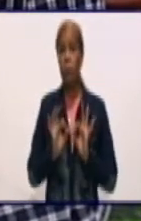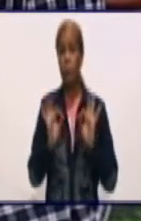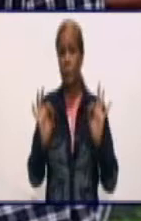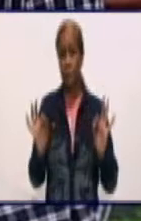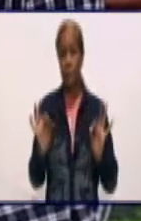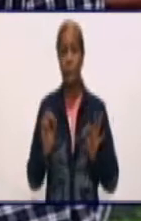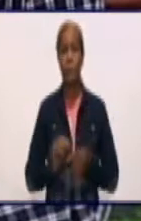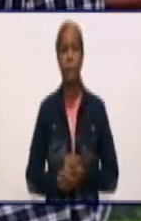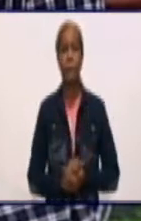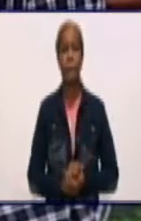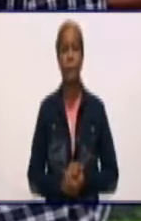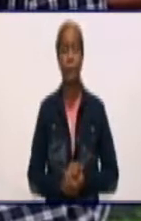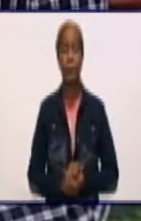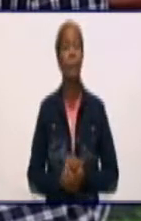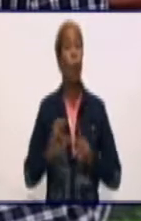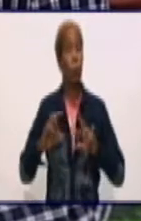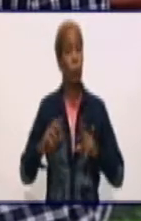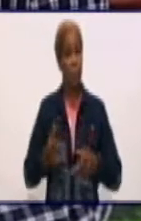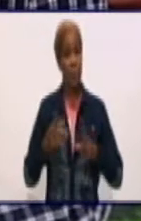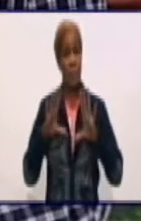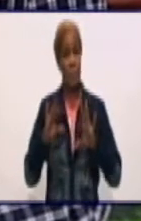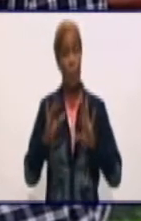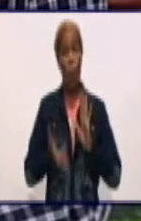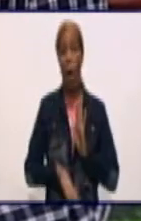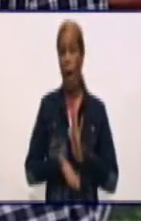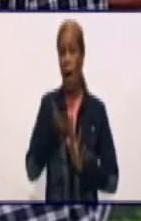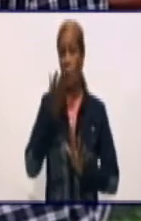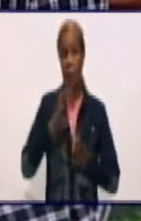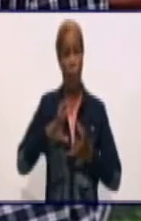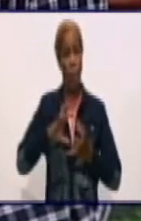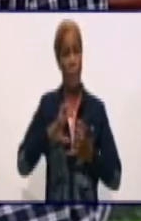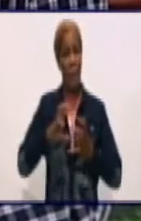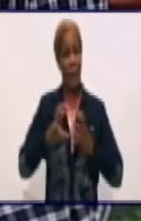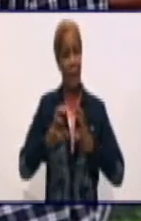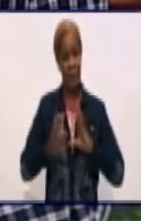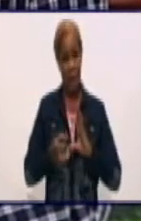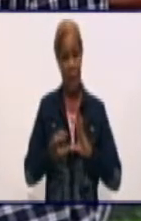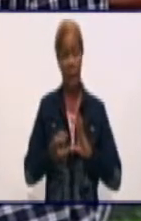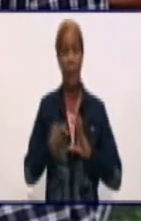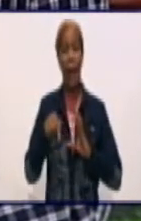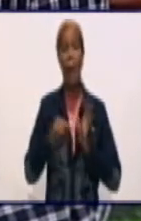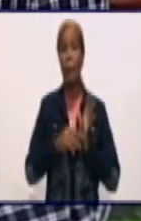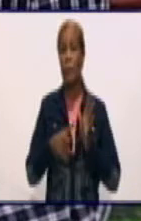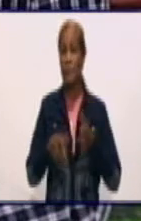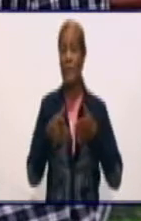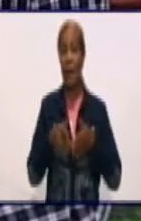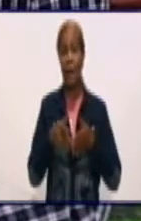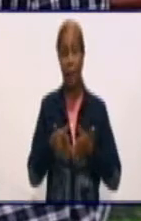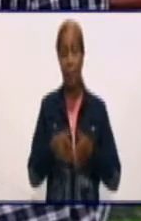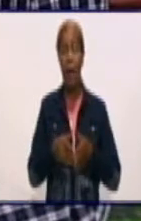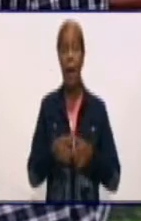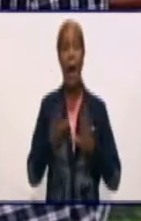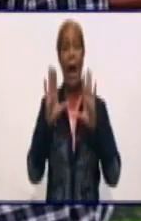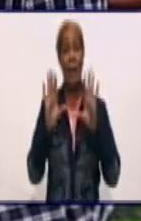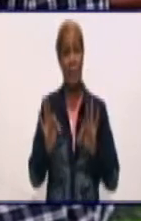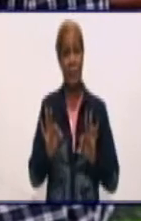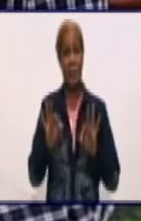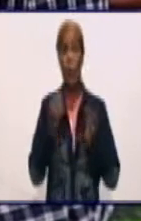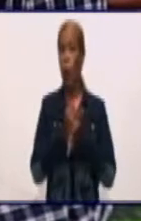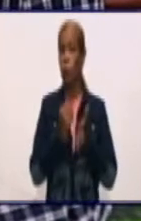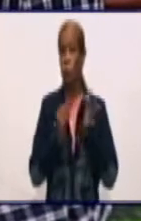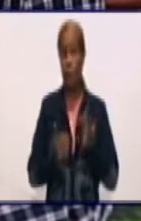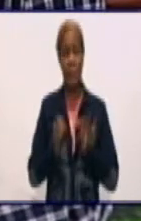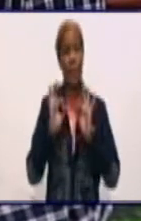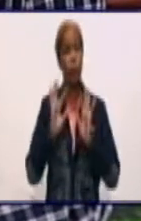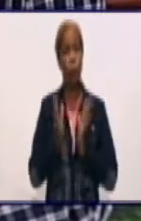complejidad epidemiológica. Así lo evalúan las autoridades sanitarias en este territorio, teniendo en cuenta los datos